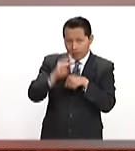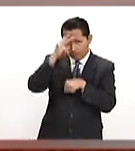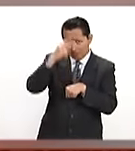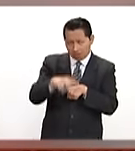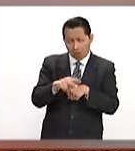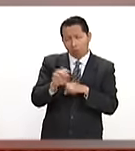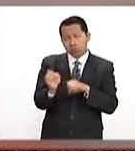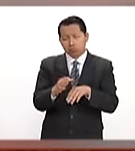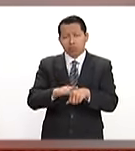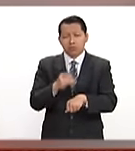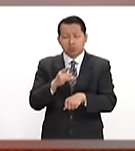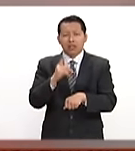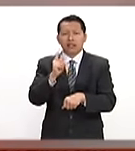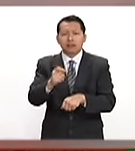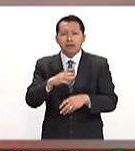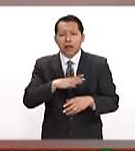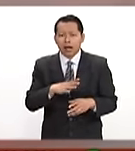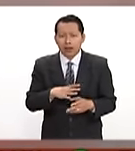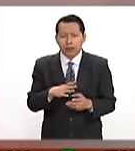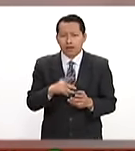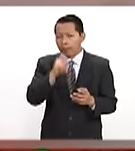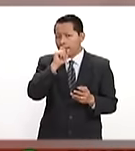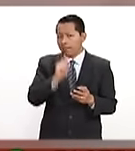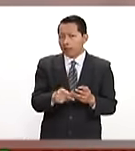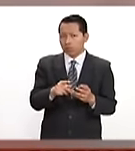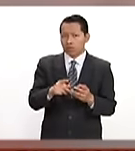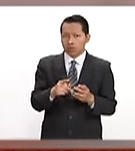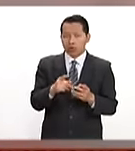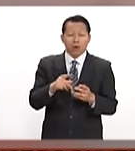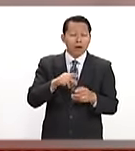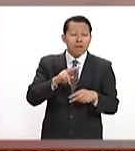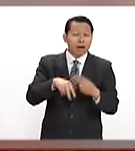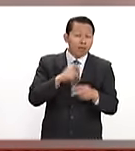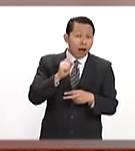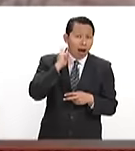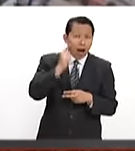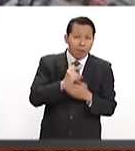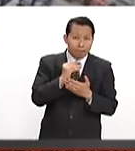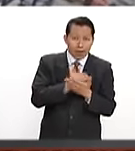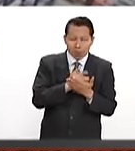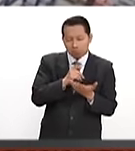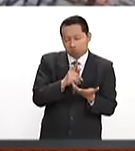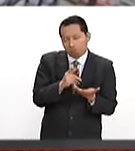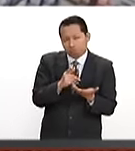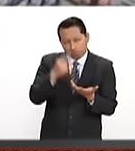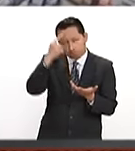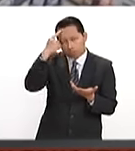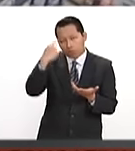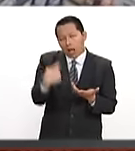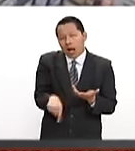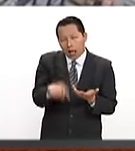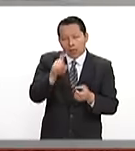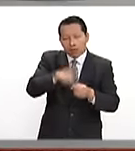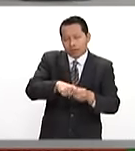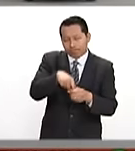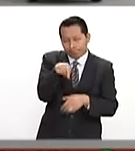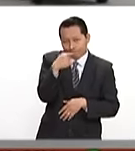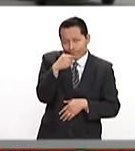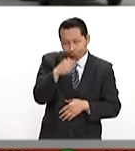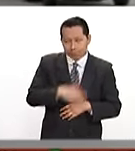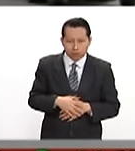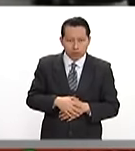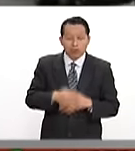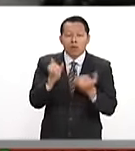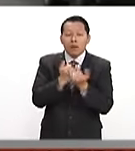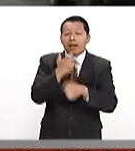O sea, si vamos a ir por algo que sea menos de lo que tenemos, pues no tiene sentido quedarnos. También habló sobre la salida de los Estados Unidos